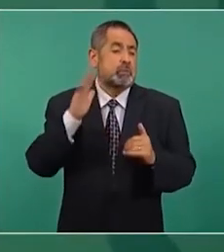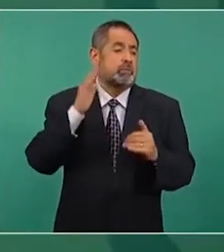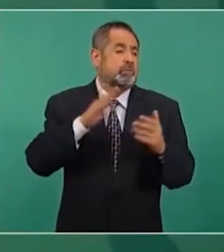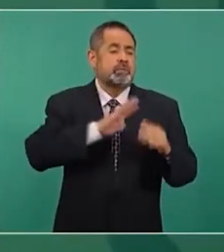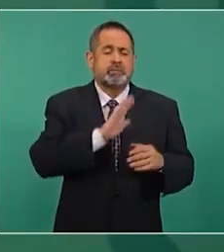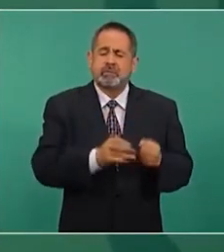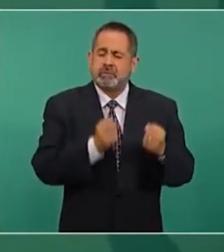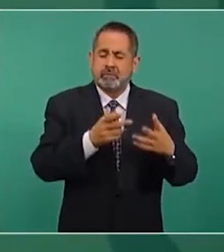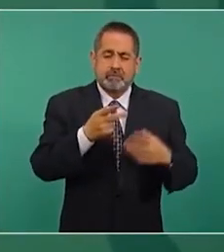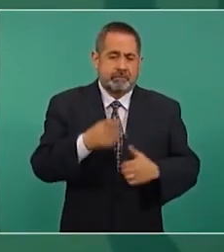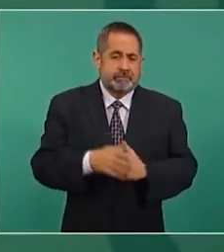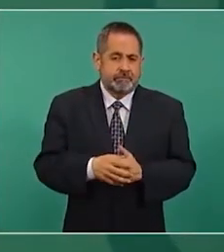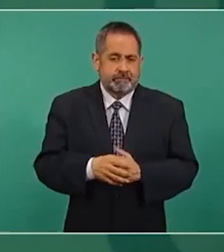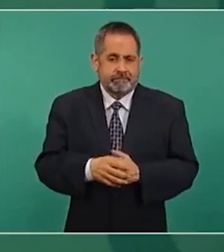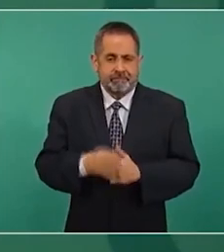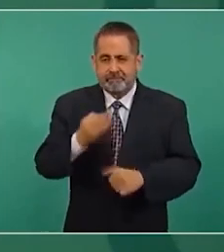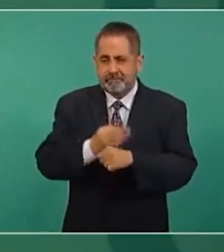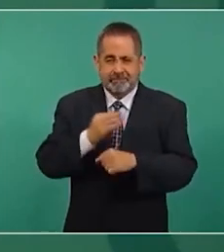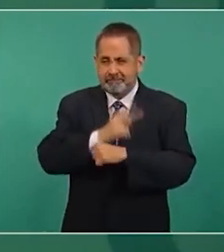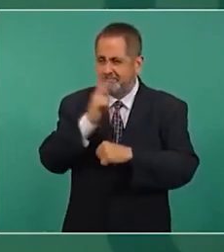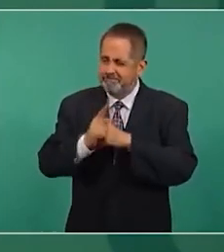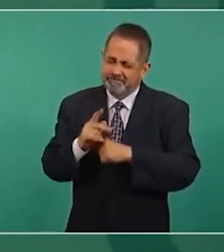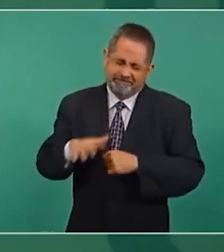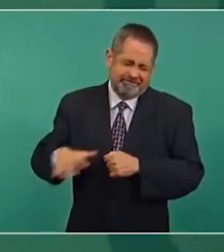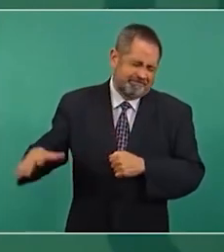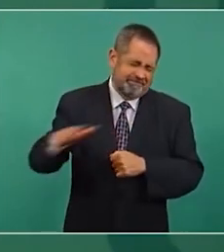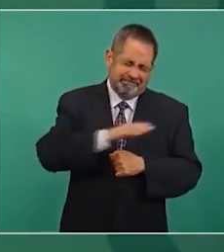estaría el país destrozado